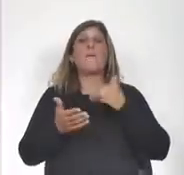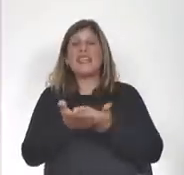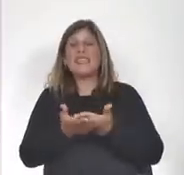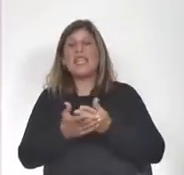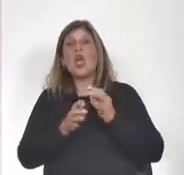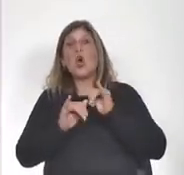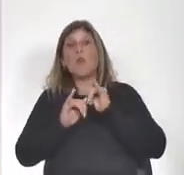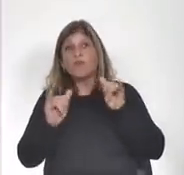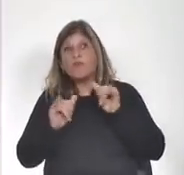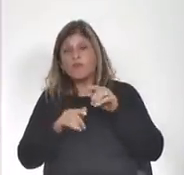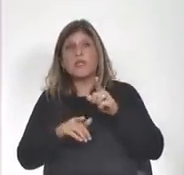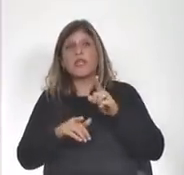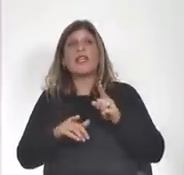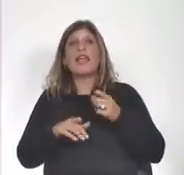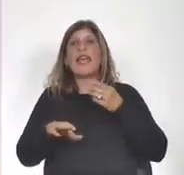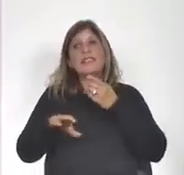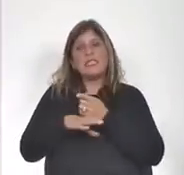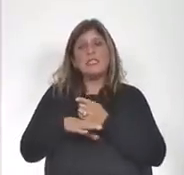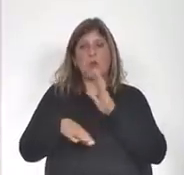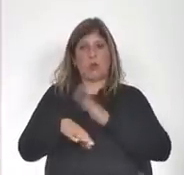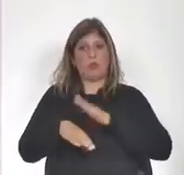exigimos responsabilidad política